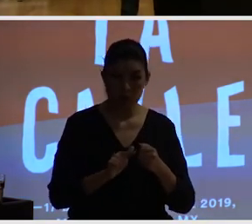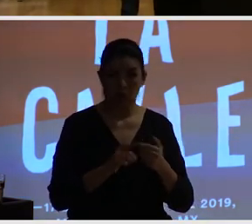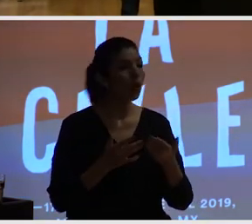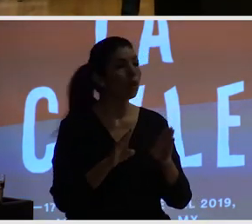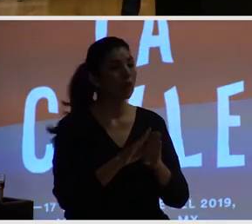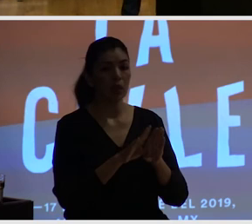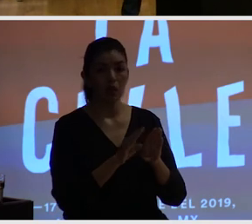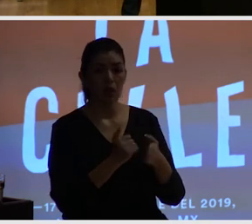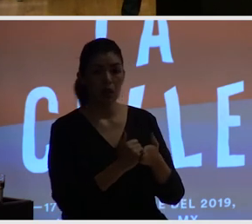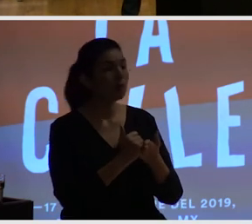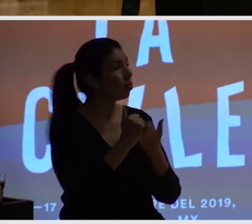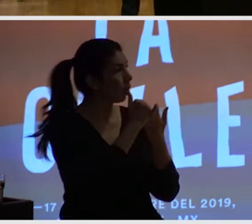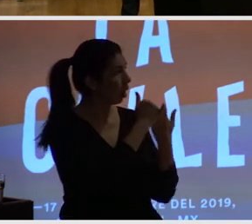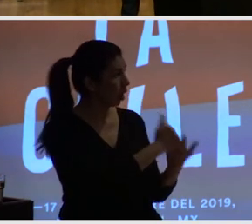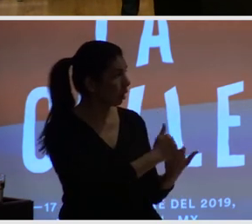mira yo